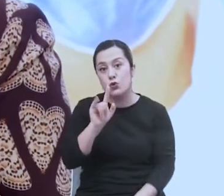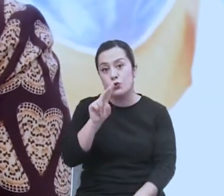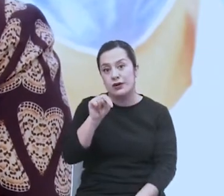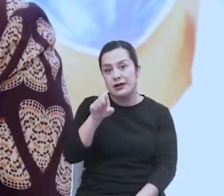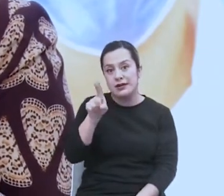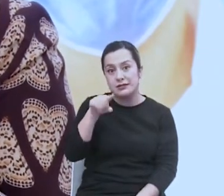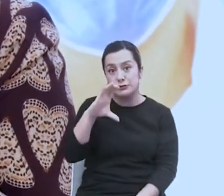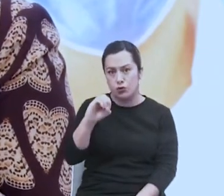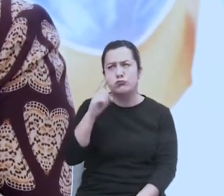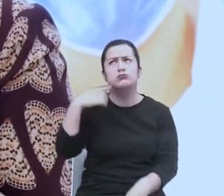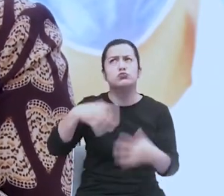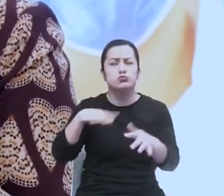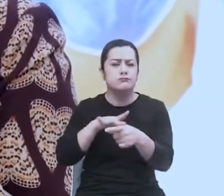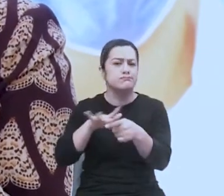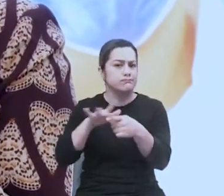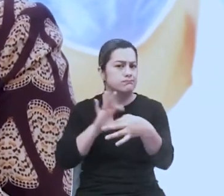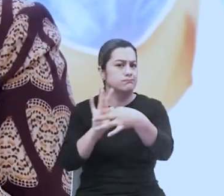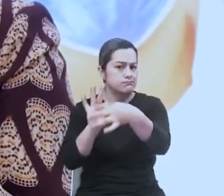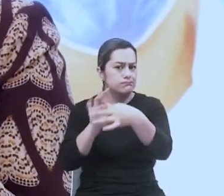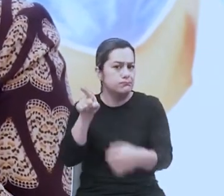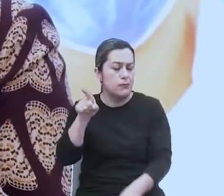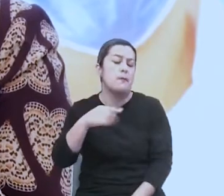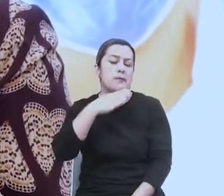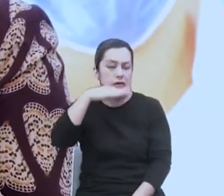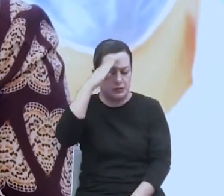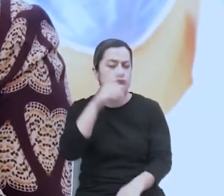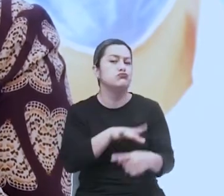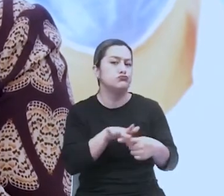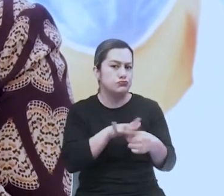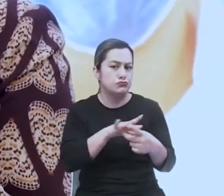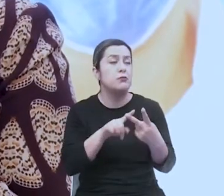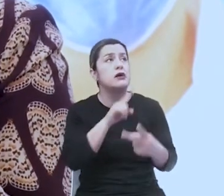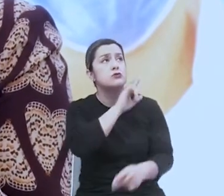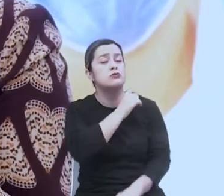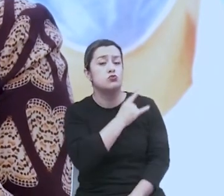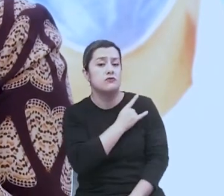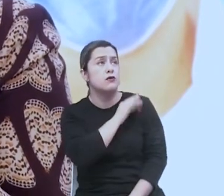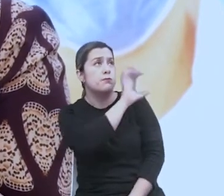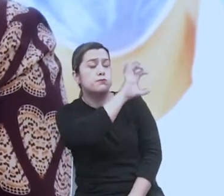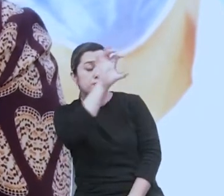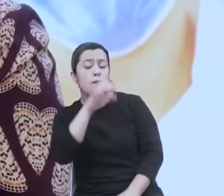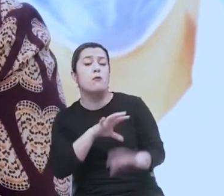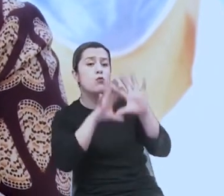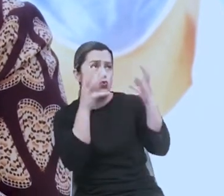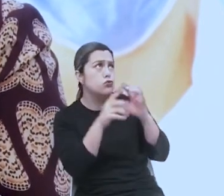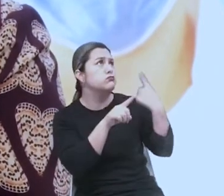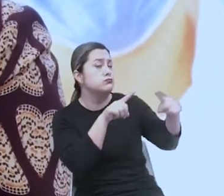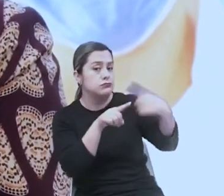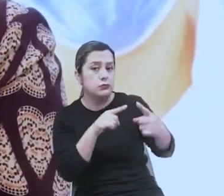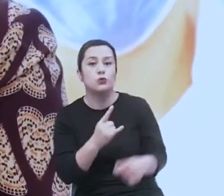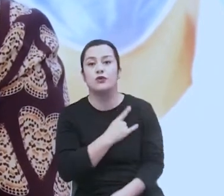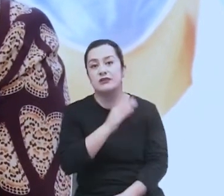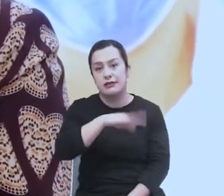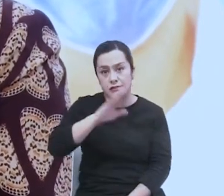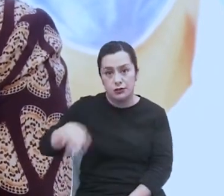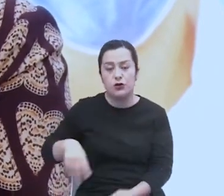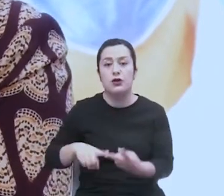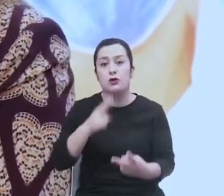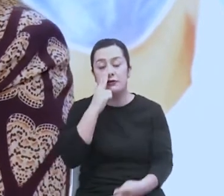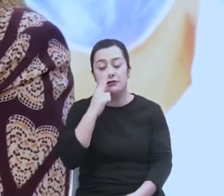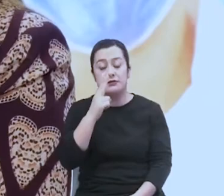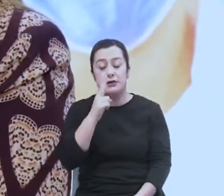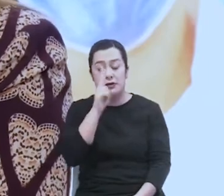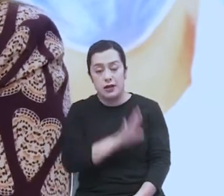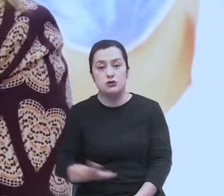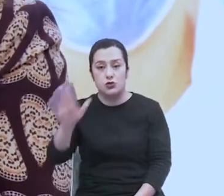mucho nosotros en Medellín, con otras universidades en el mundo, aquí con la Universidad de Antioquia, con la Universidad Nacional, con